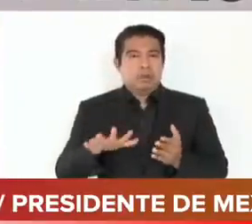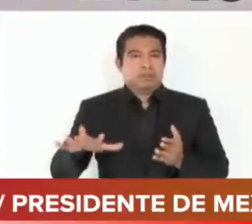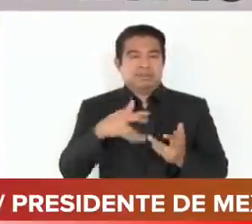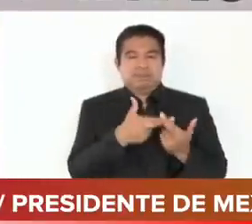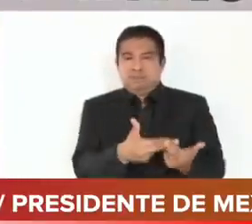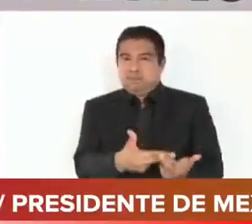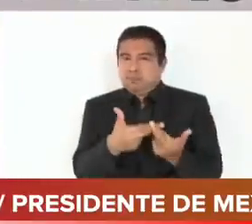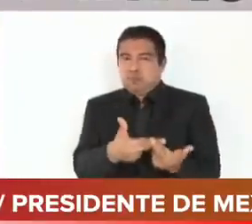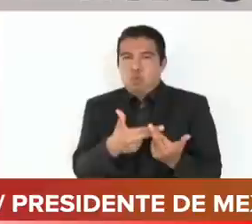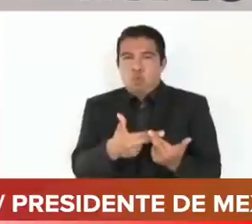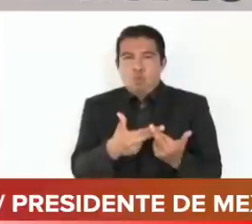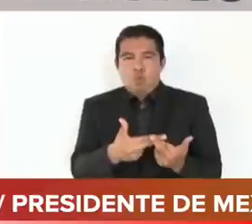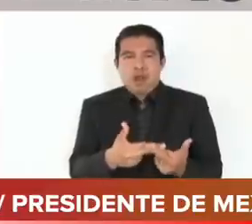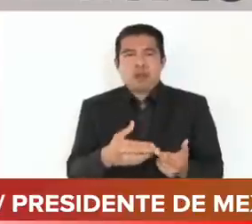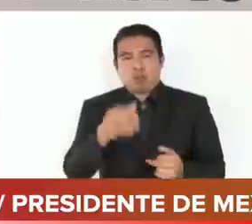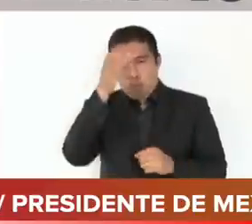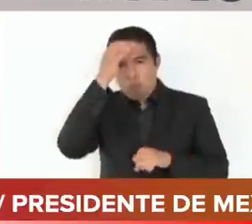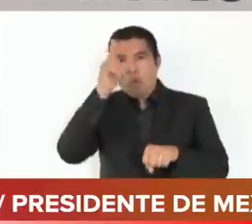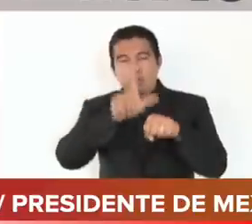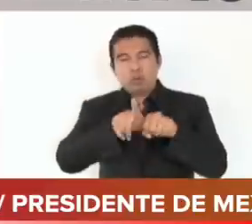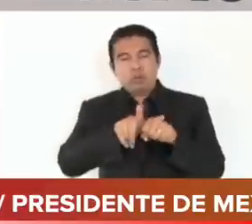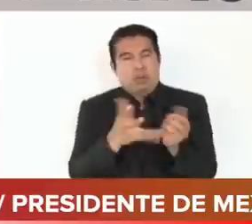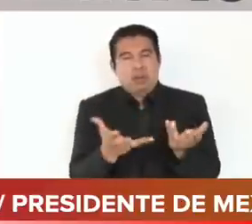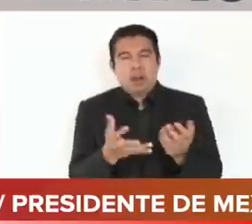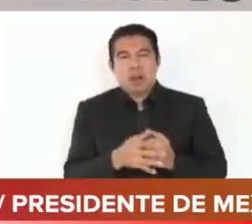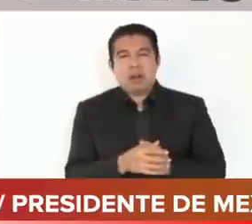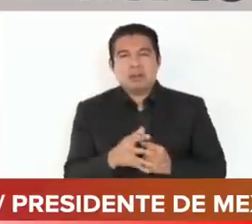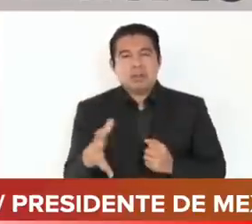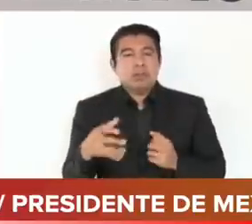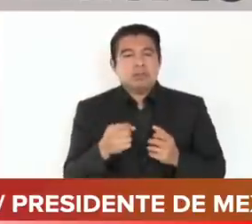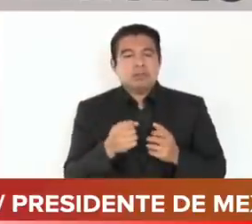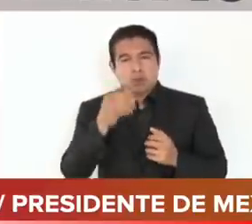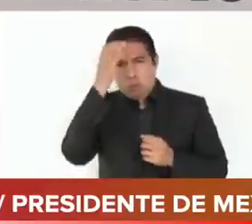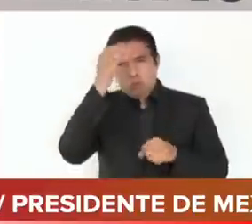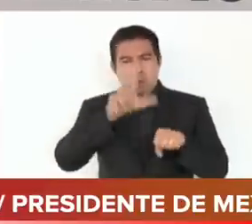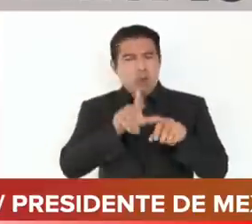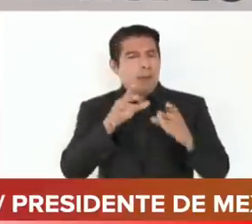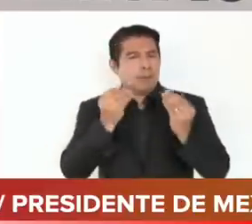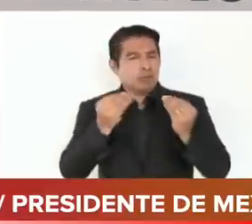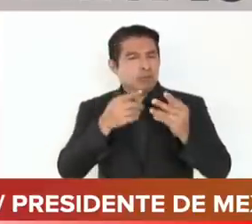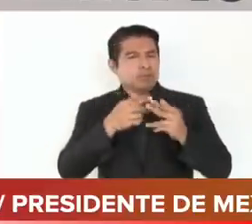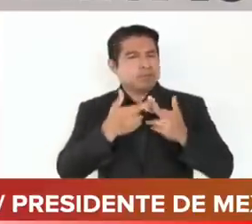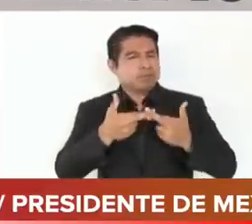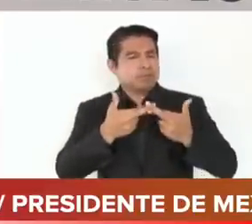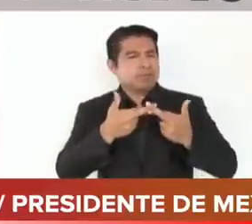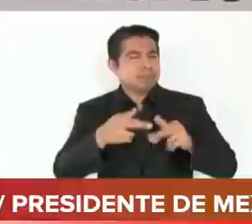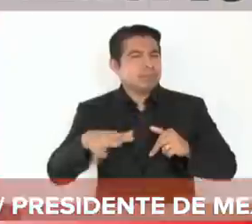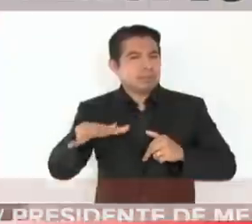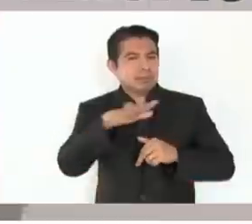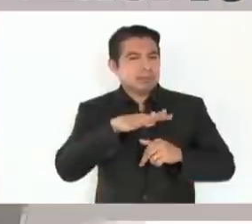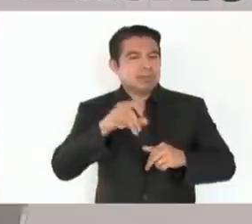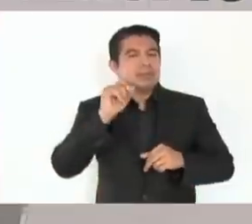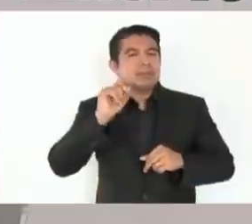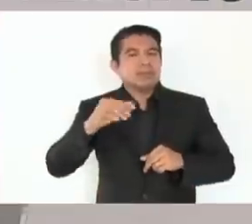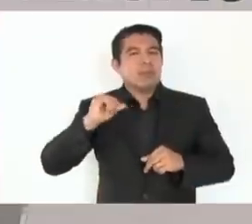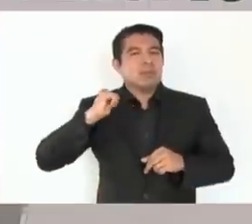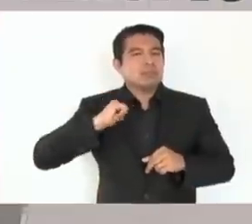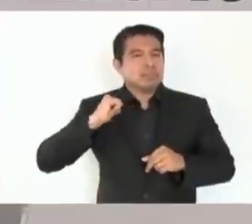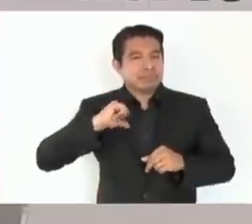región con tanto potencial cultural arqueológico como